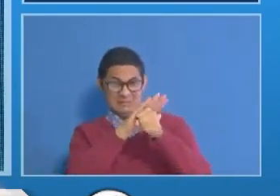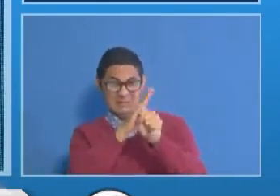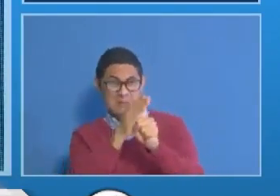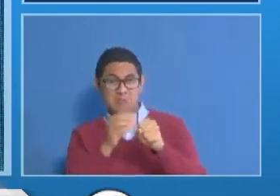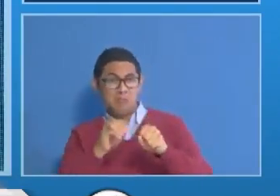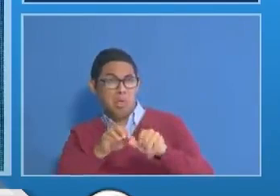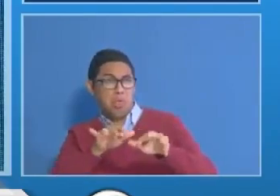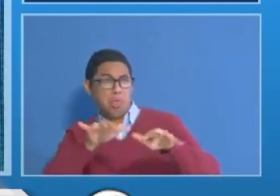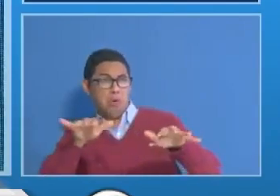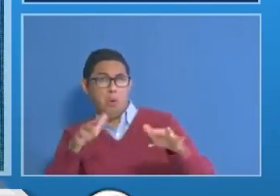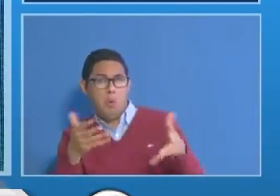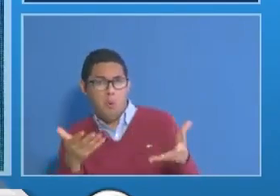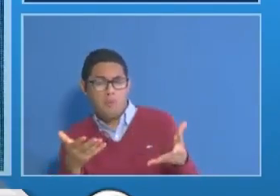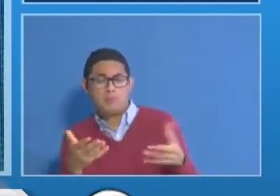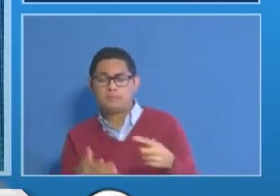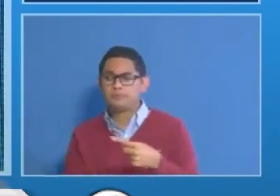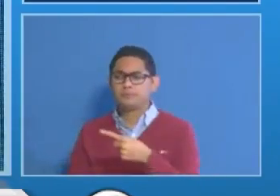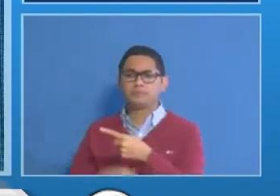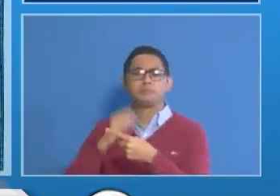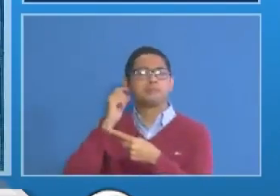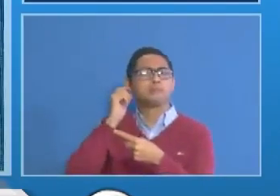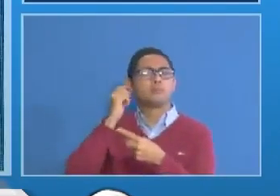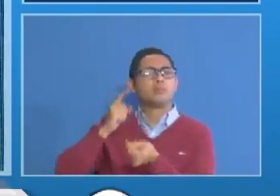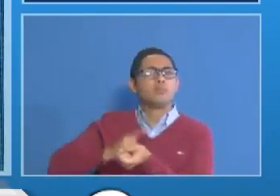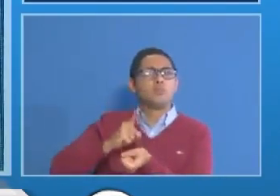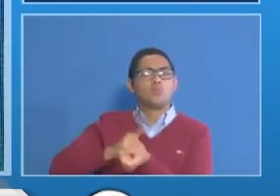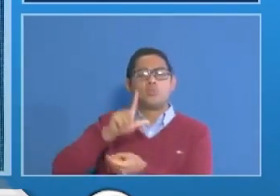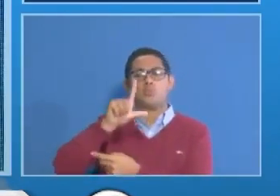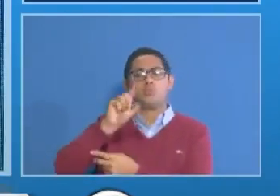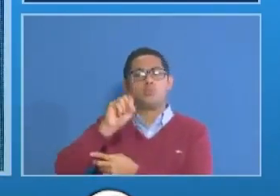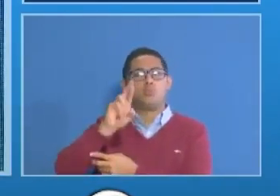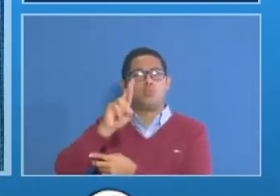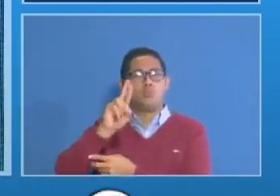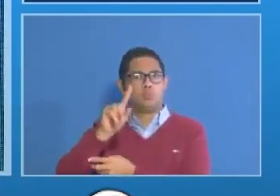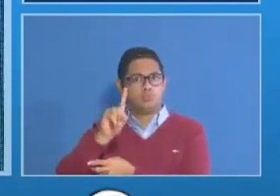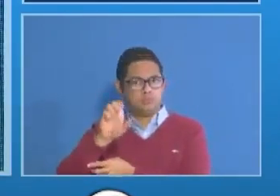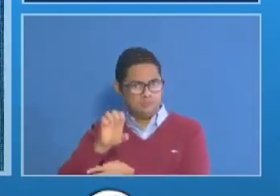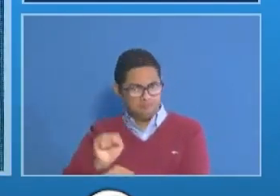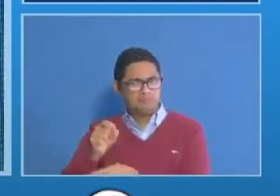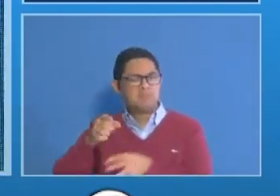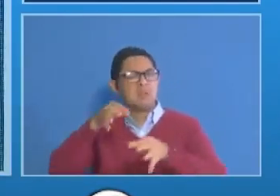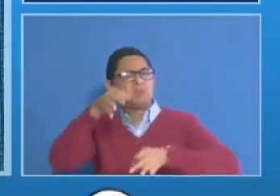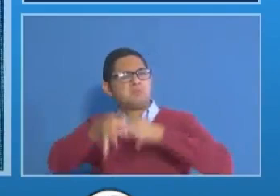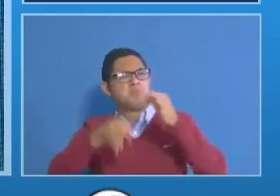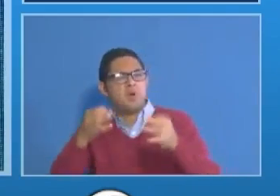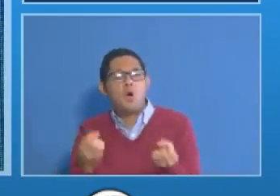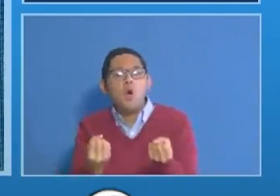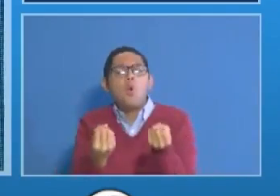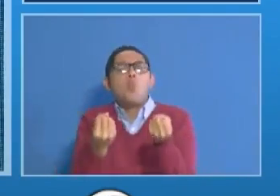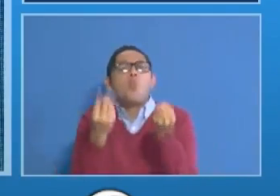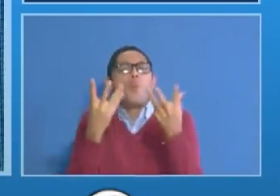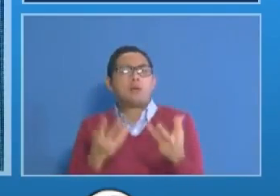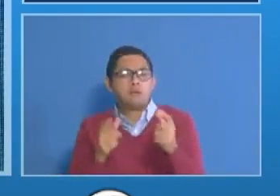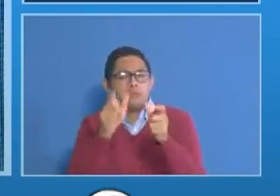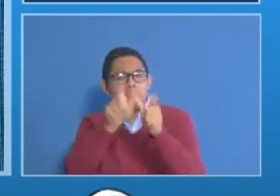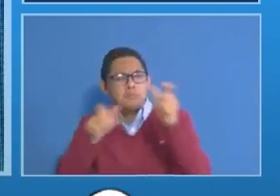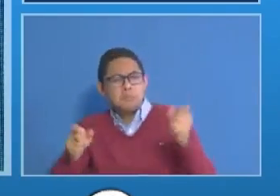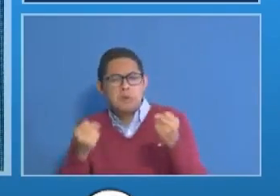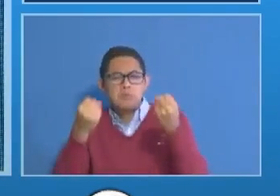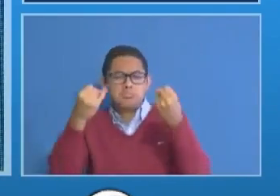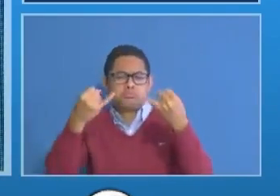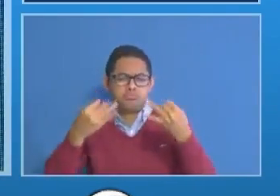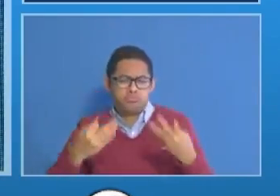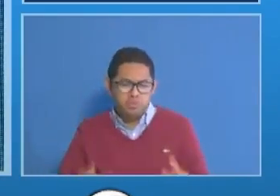doctora Lourdes, le vamos a dar la oportunidad de que presente el número de casos y, si bien es cierto,